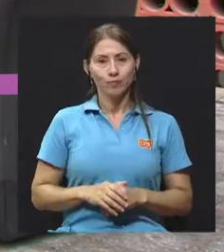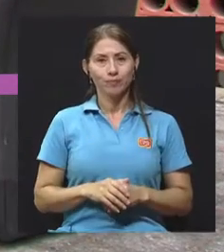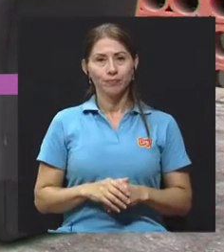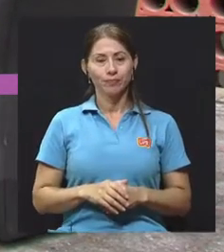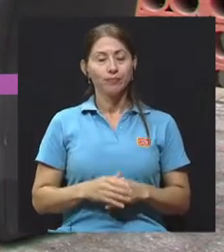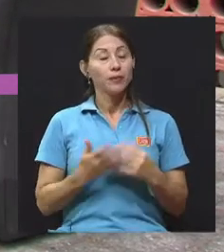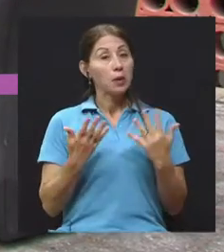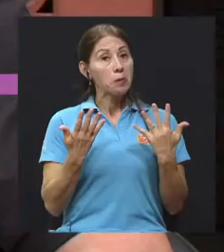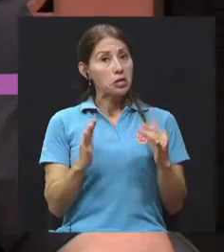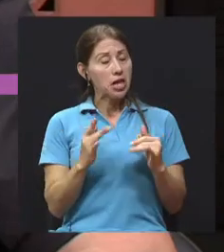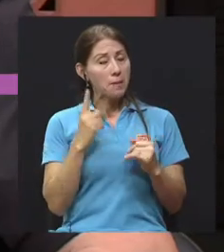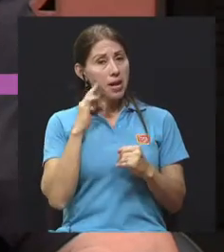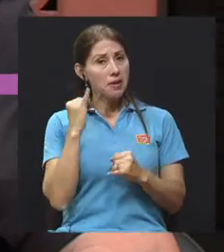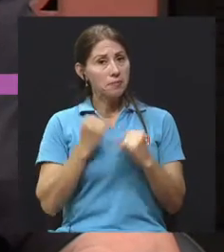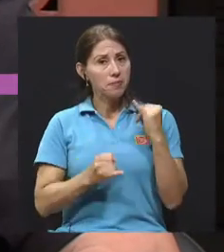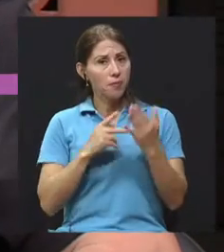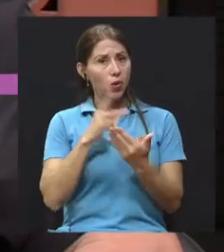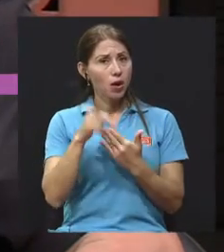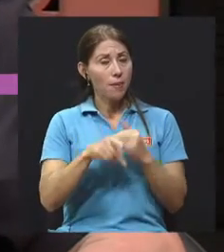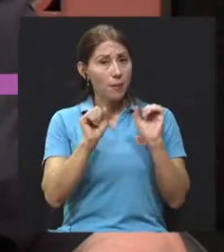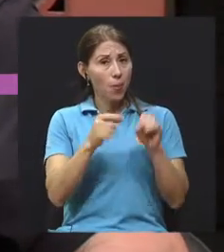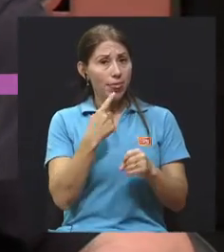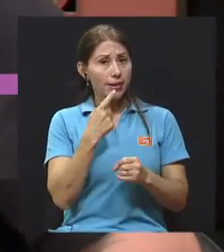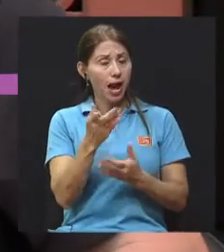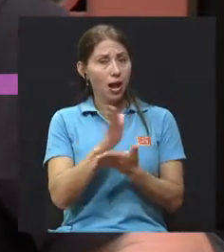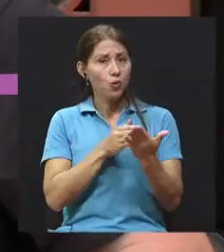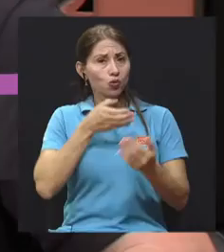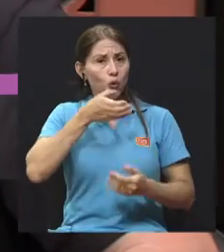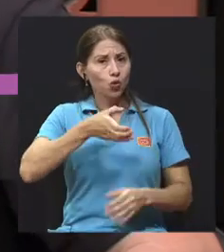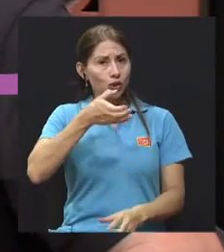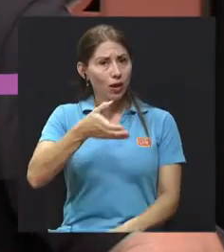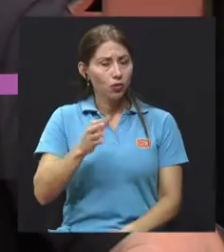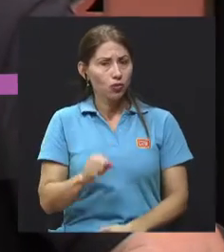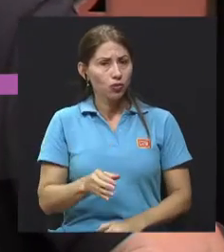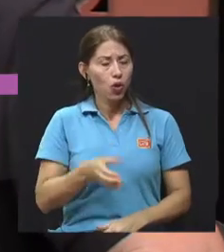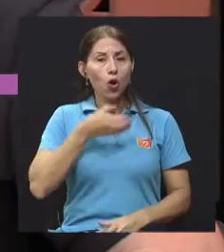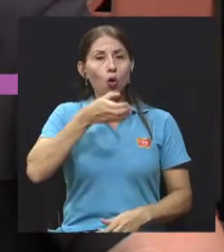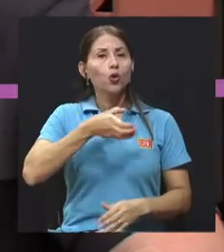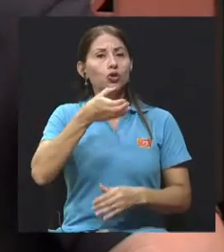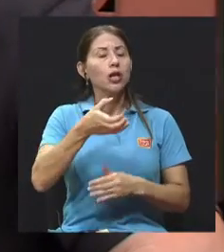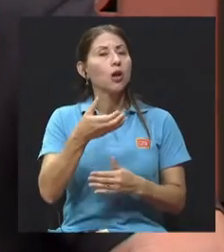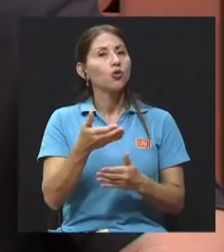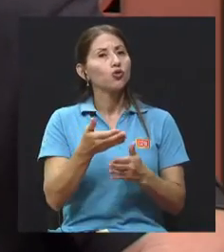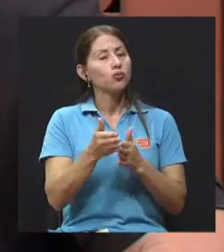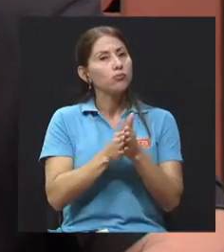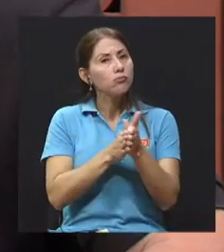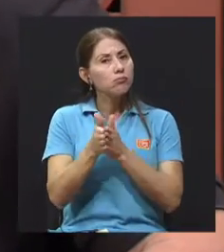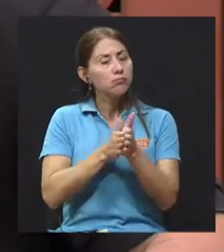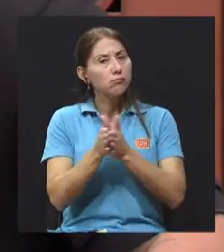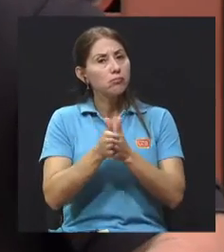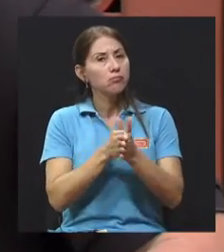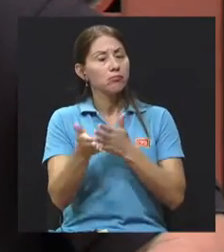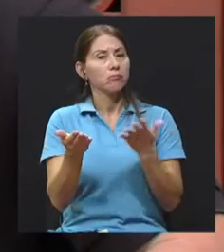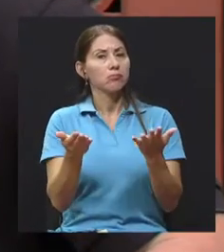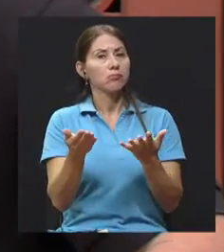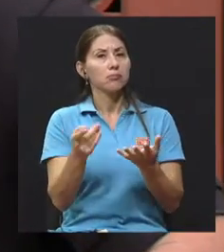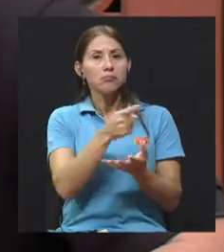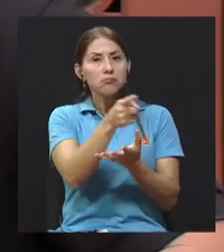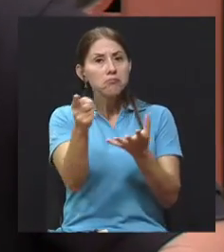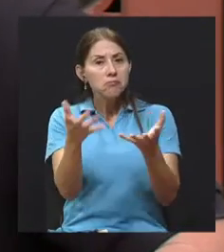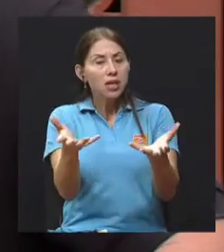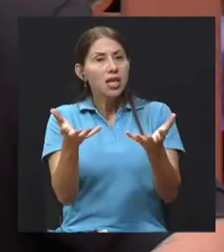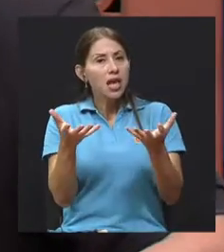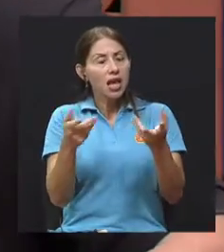cerrando el programa, si nos puede dar algunos consejos que sean útiles y que sean valiosos para nuestros televidentes y que quisieran